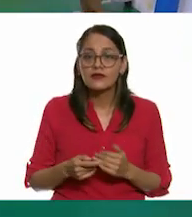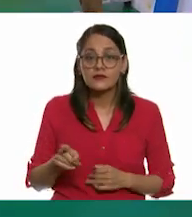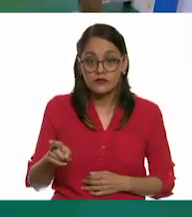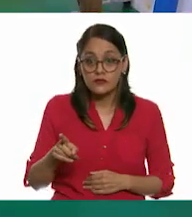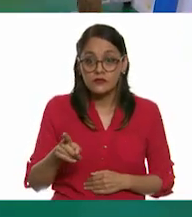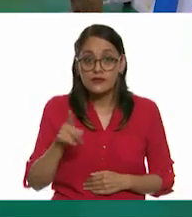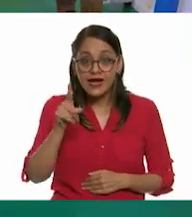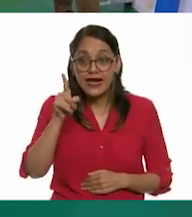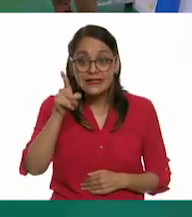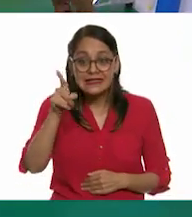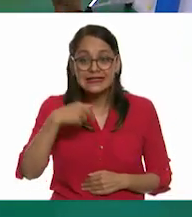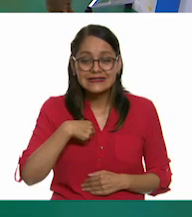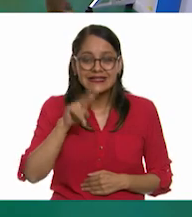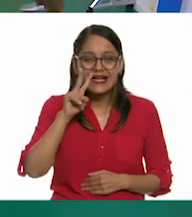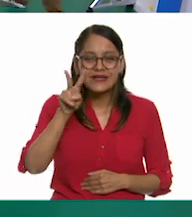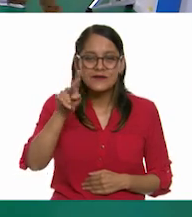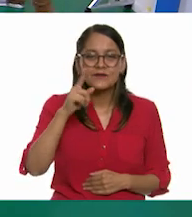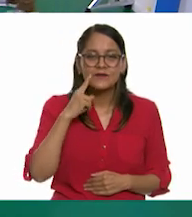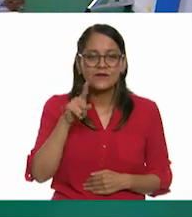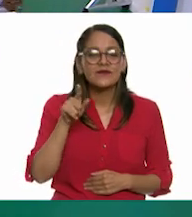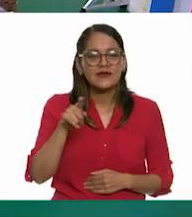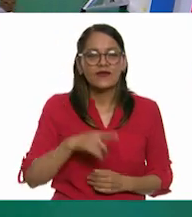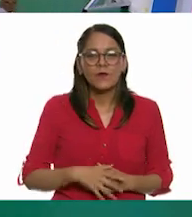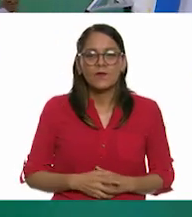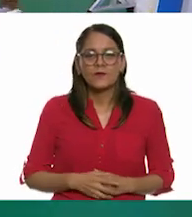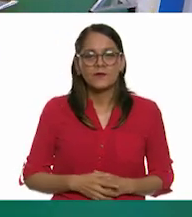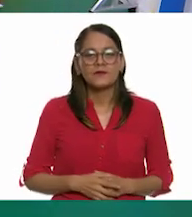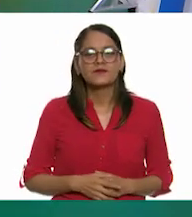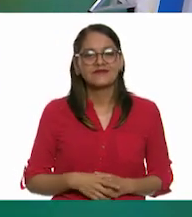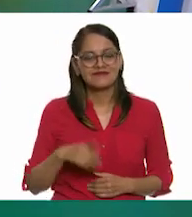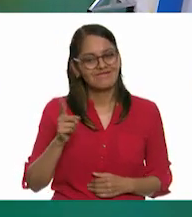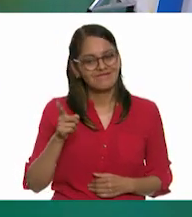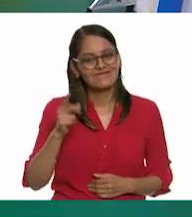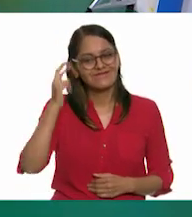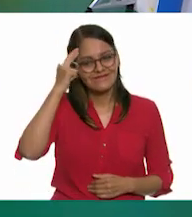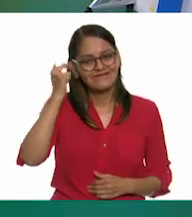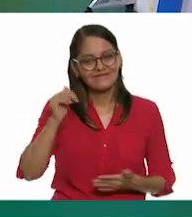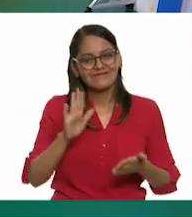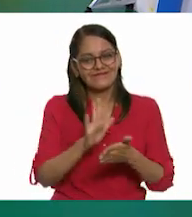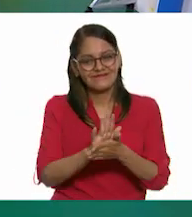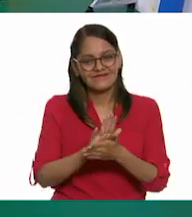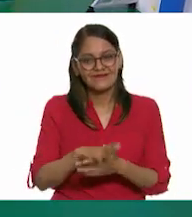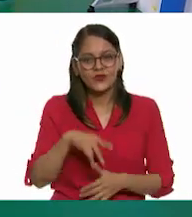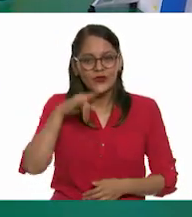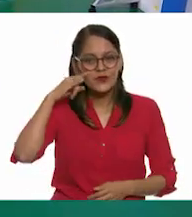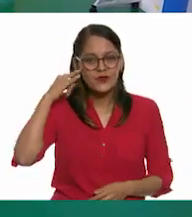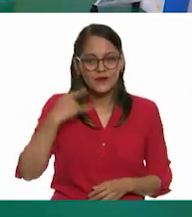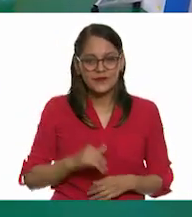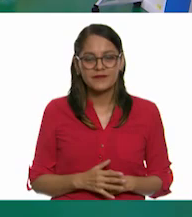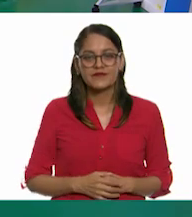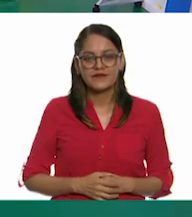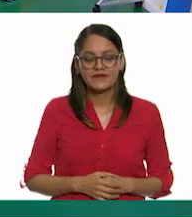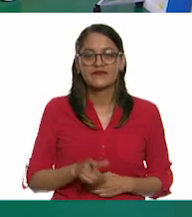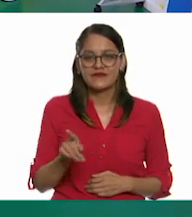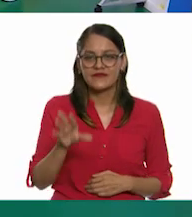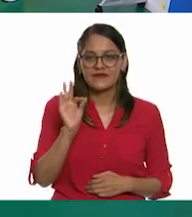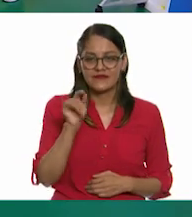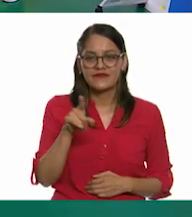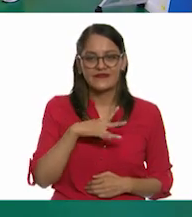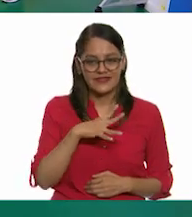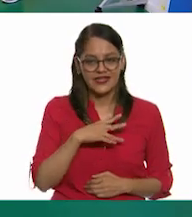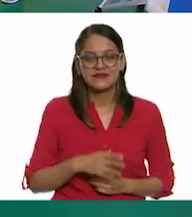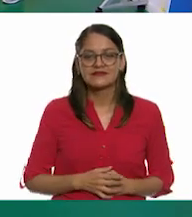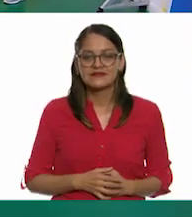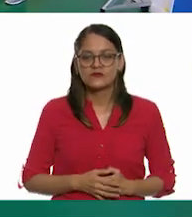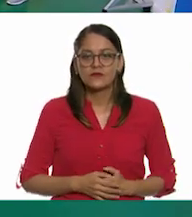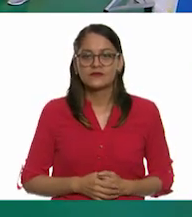¿Ustedes ya lo vieron? Ah, ya lo vi, ya lo vi, ya lo vi. Ah, a ver. Lo tenía aquí donde estaba poniendo todos los sobres. Ah, razón no lo alcanzaba a apreciar. Ah, cierto. Aquí se encuentra. A ver, vamos.